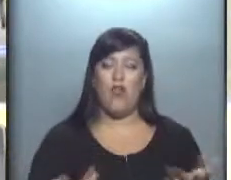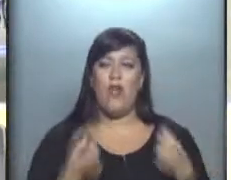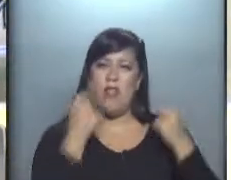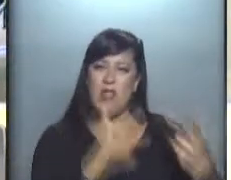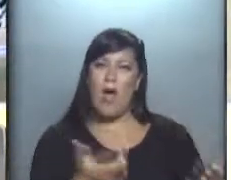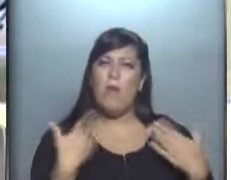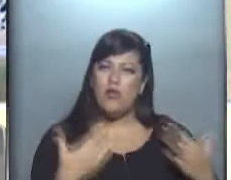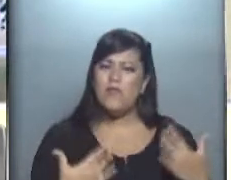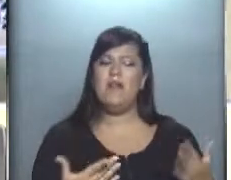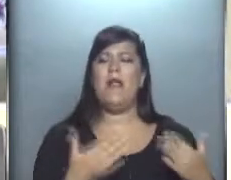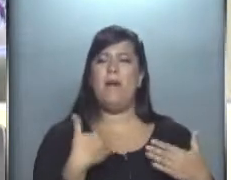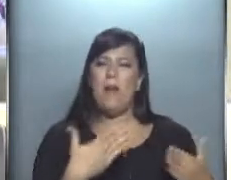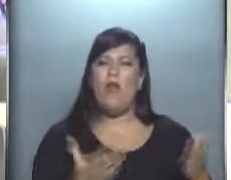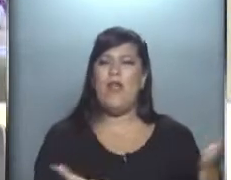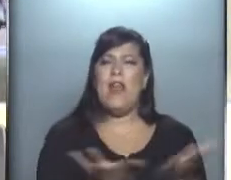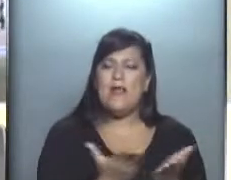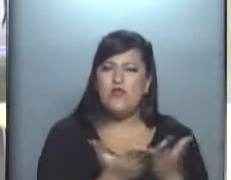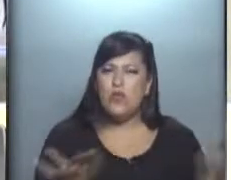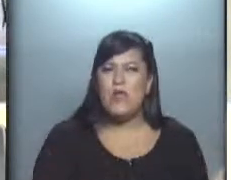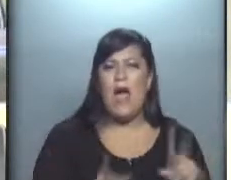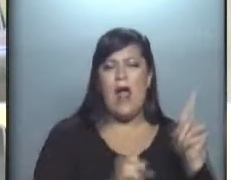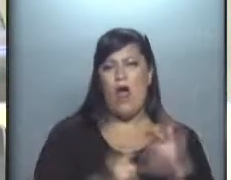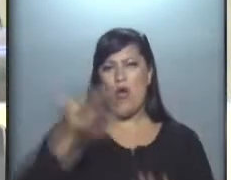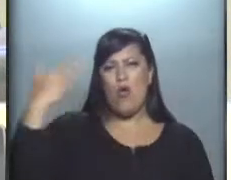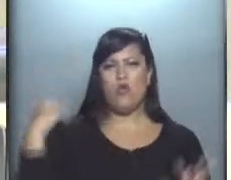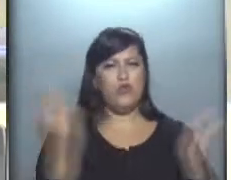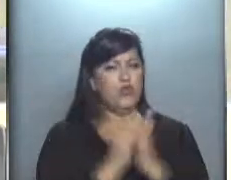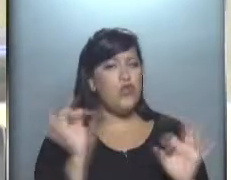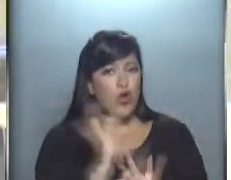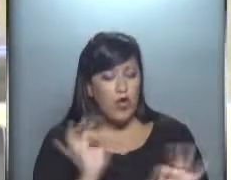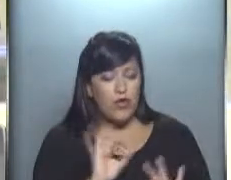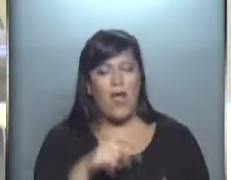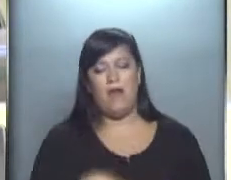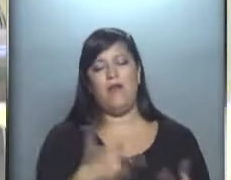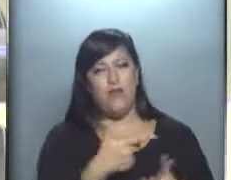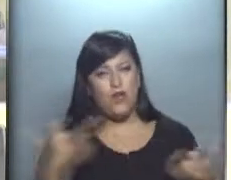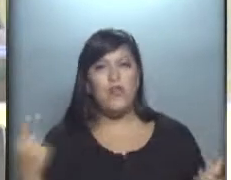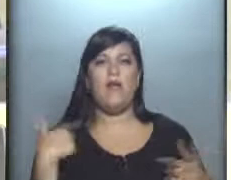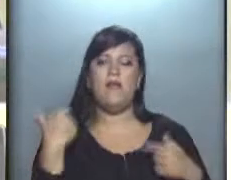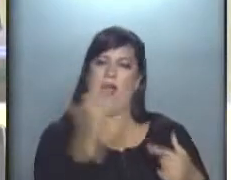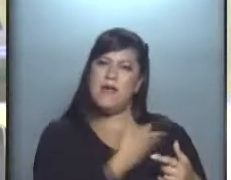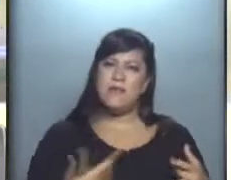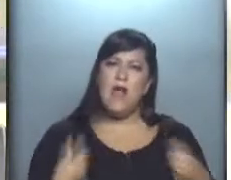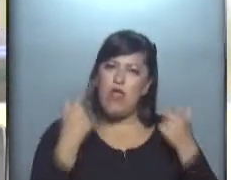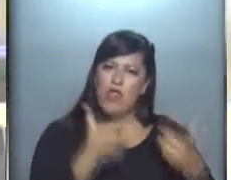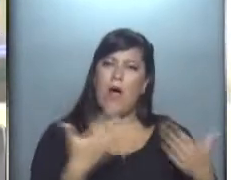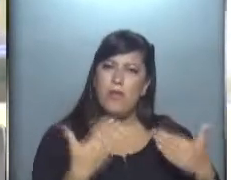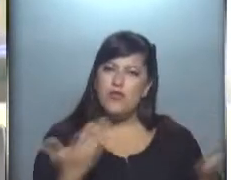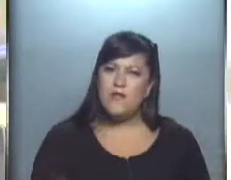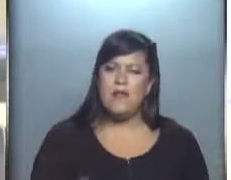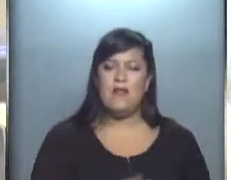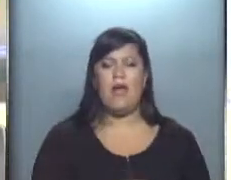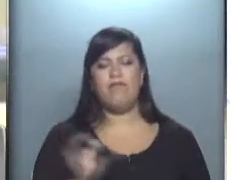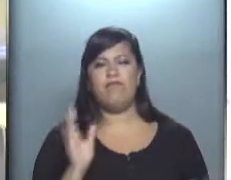de estudio para aquellos que no tienen ni estudio ni están trabajando en una franja de